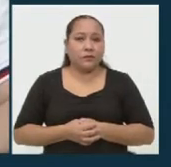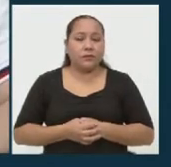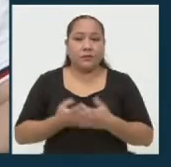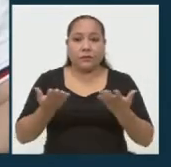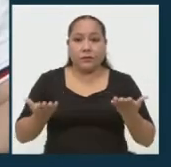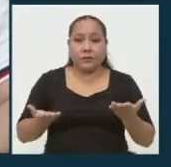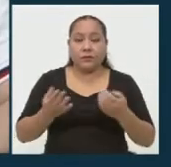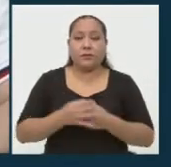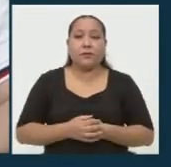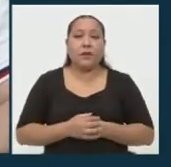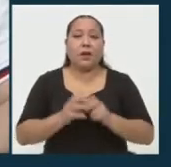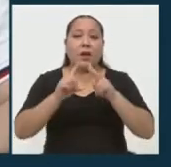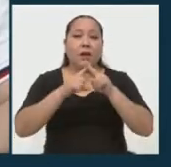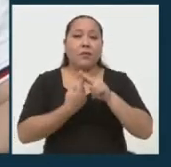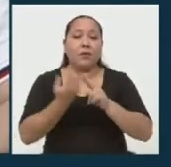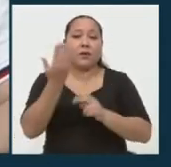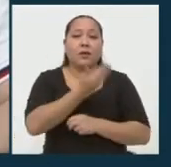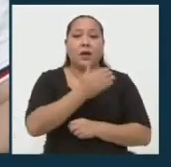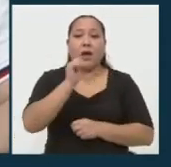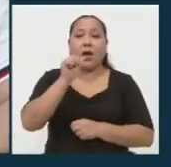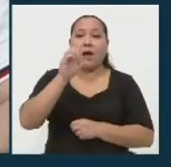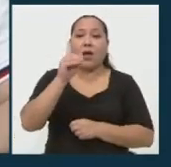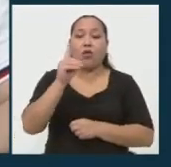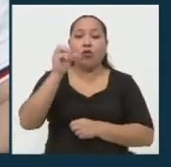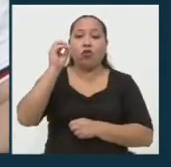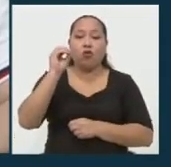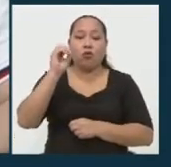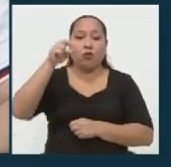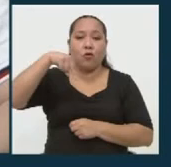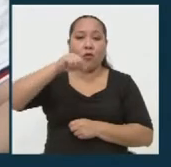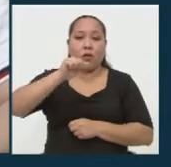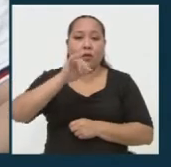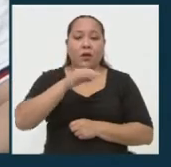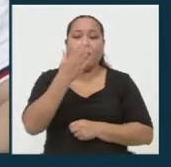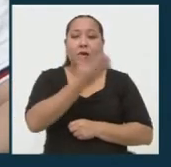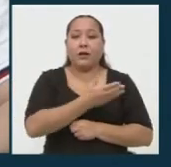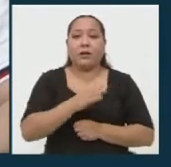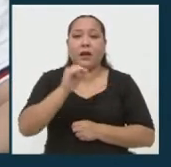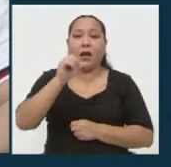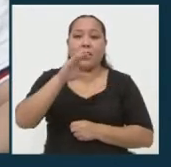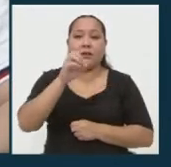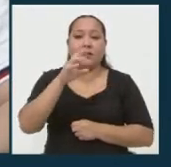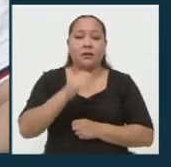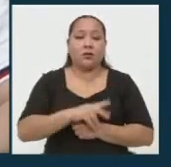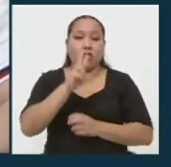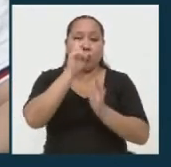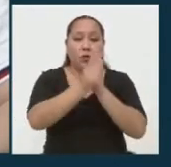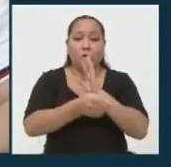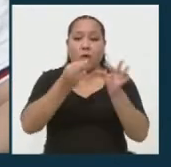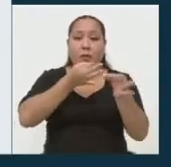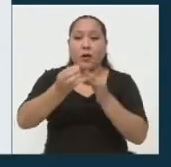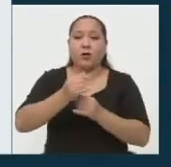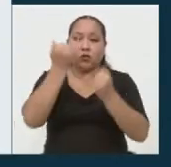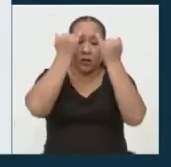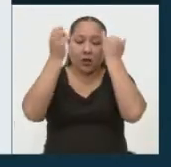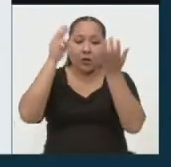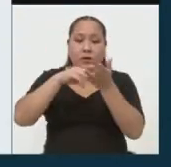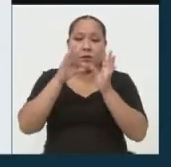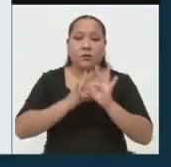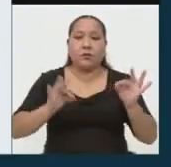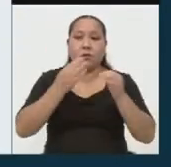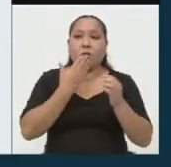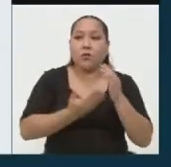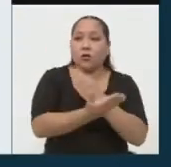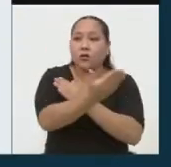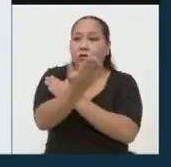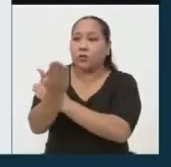Entonces, le toca a Adonai Guerrero Cáceres. Tiene usted dos minutos para exponer su propuesta bandera. Buen día